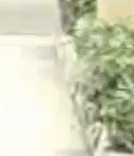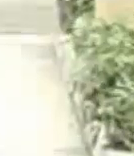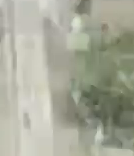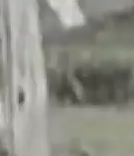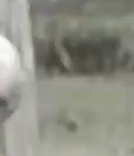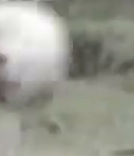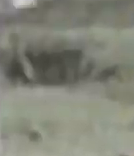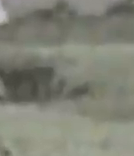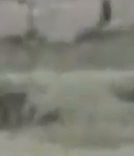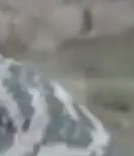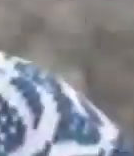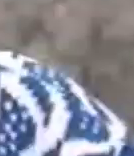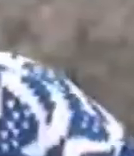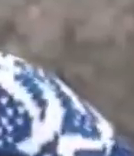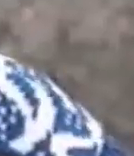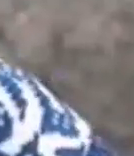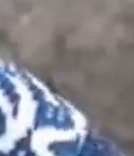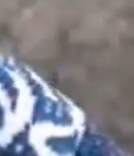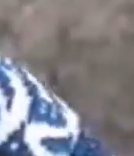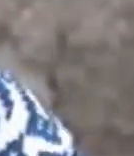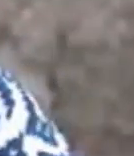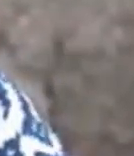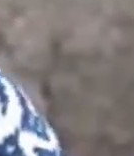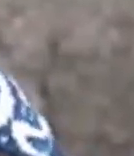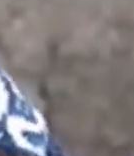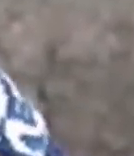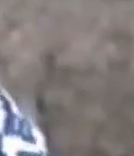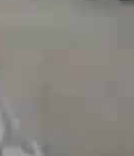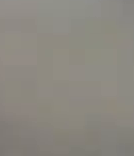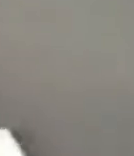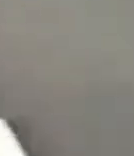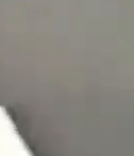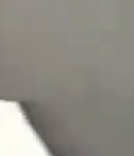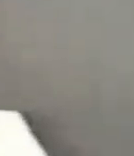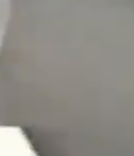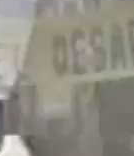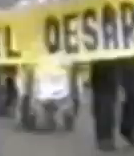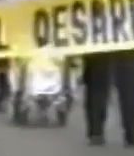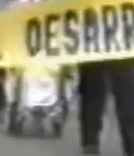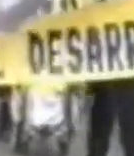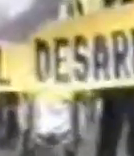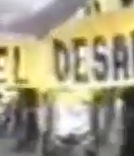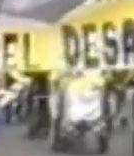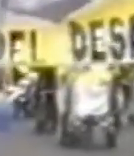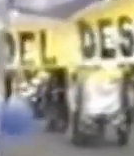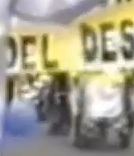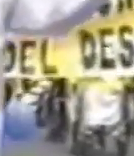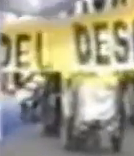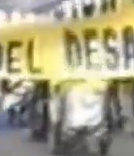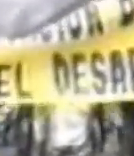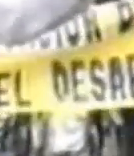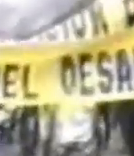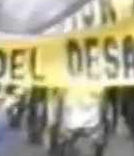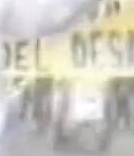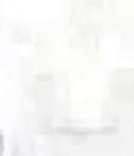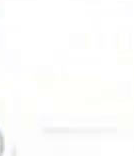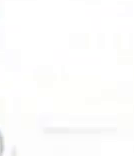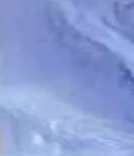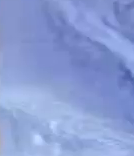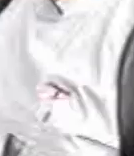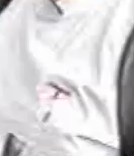Soy igual que tú. Tengo vida, tengo ganas de vivir.